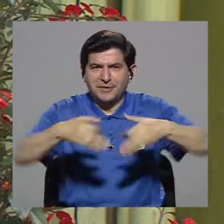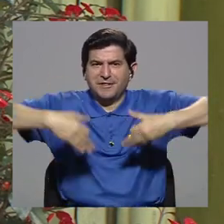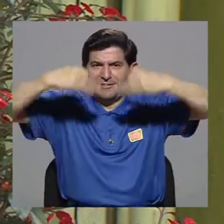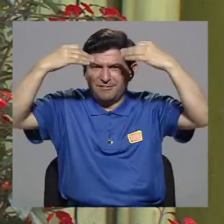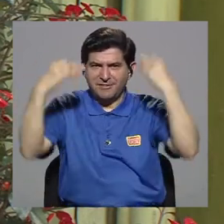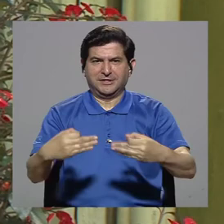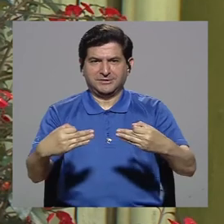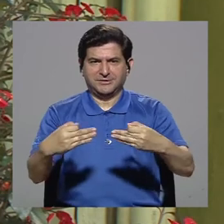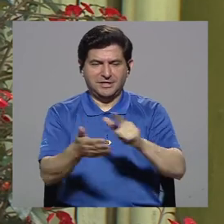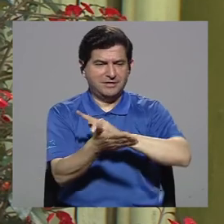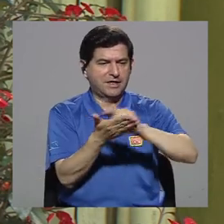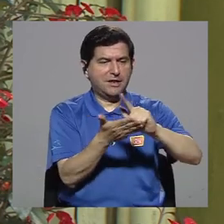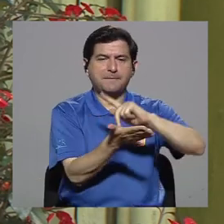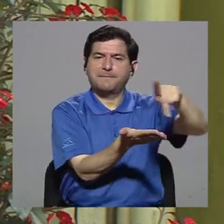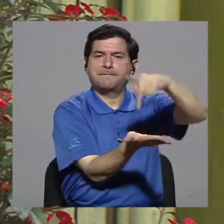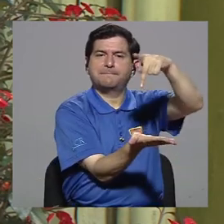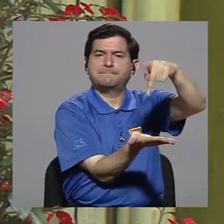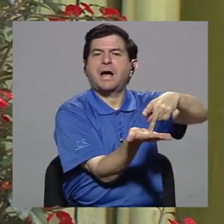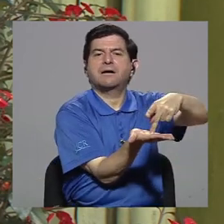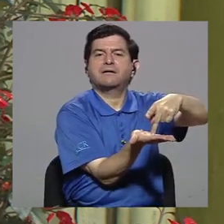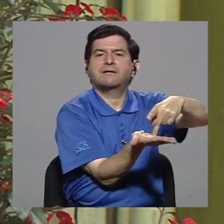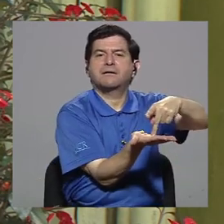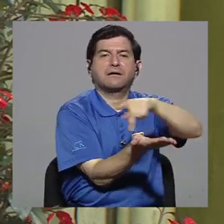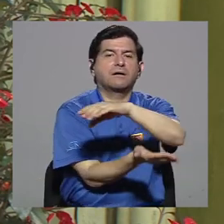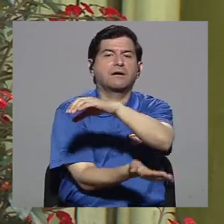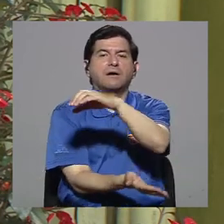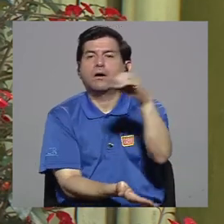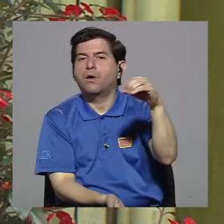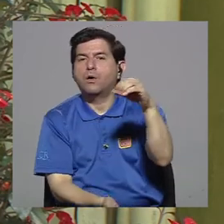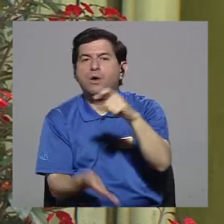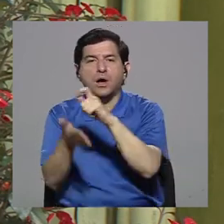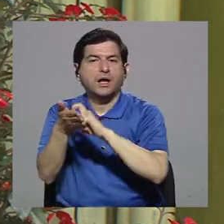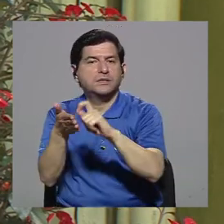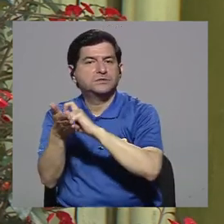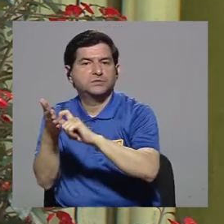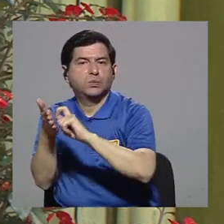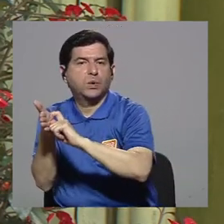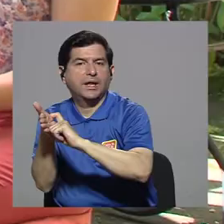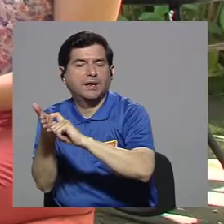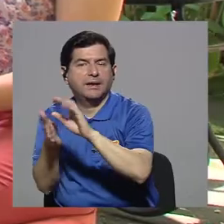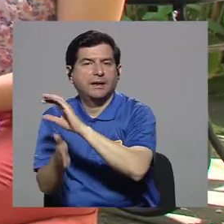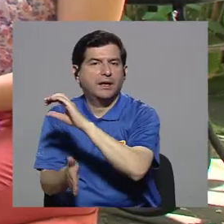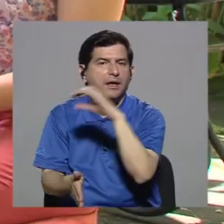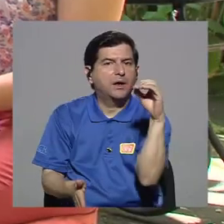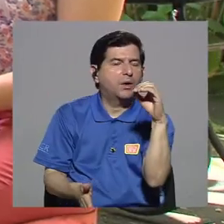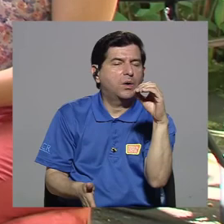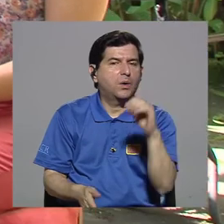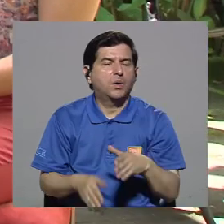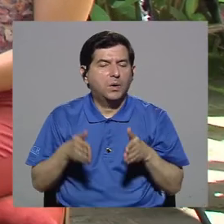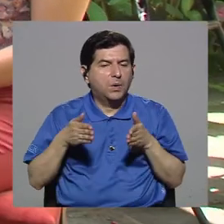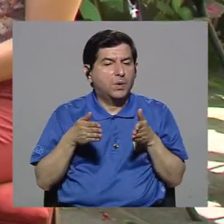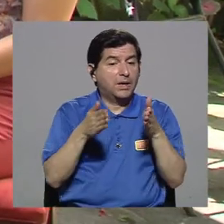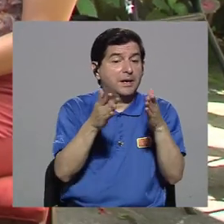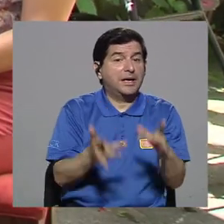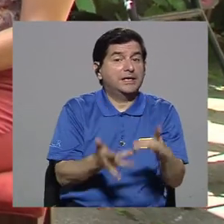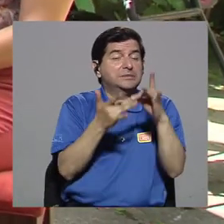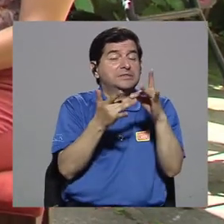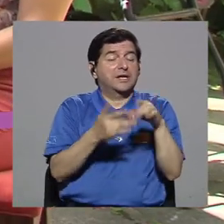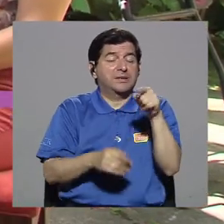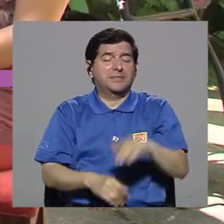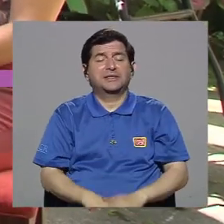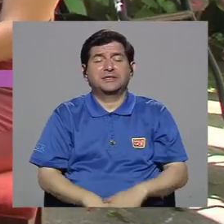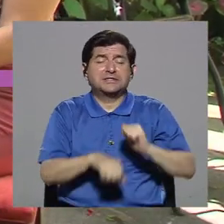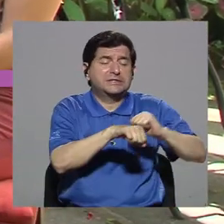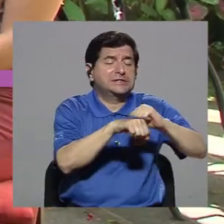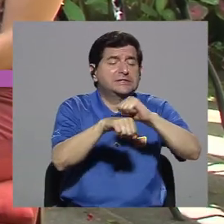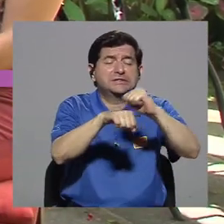decide limpiar el parque, decide limpiar la escuela, decide limpiar el camino, sobre todo si